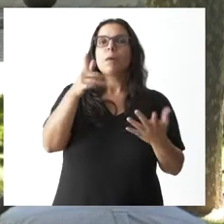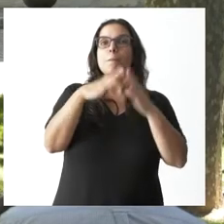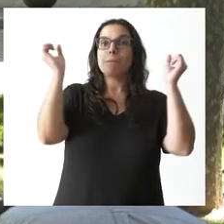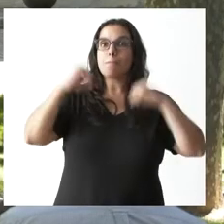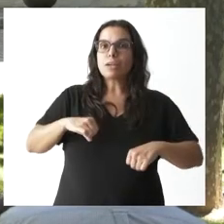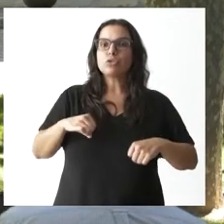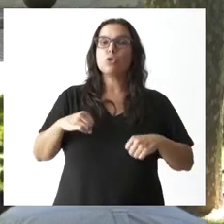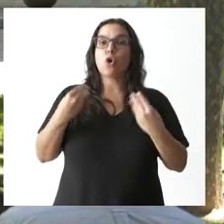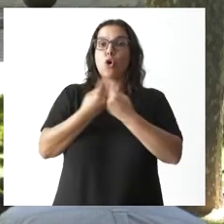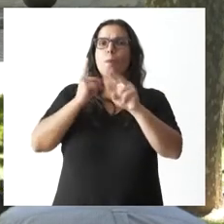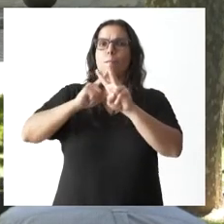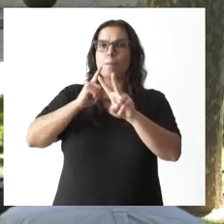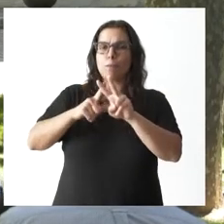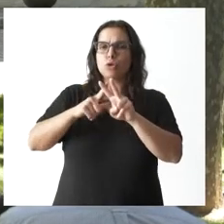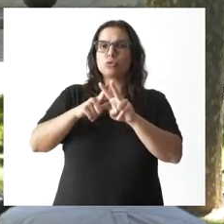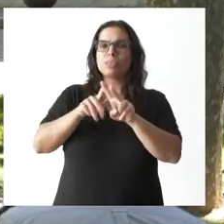con Vox. Gracias.